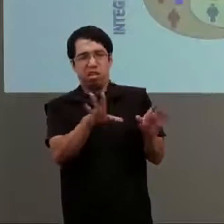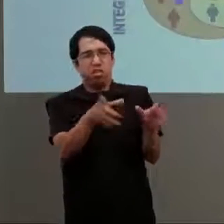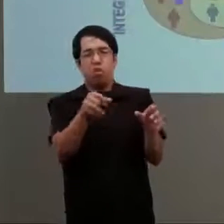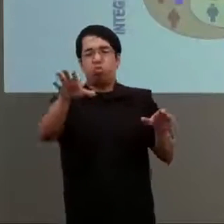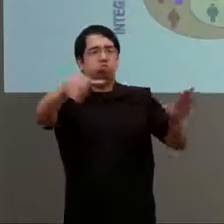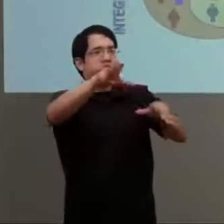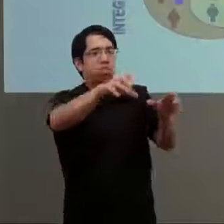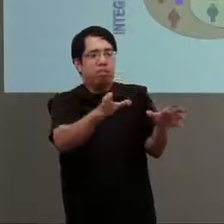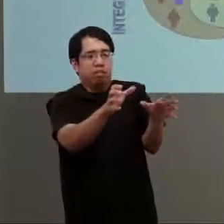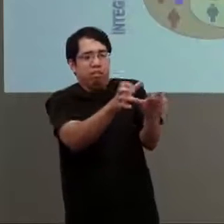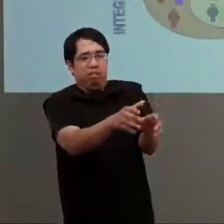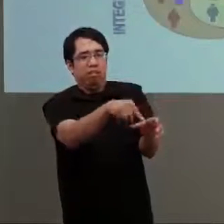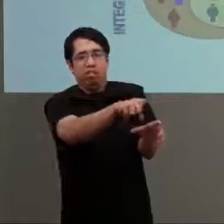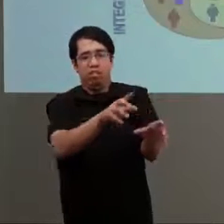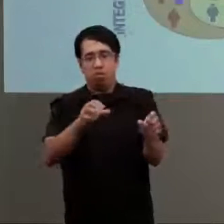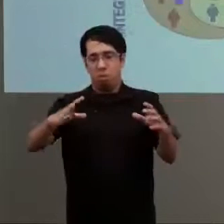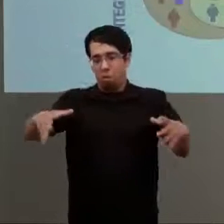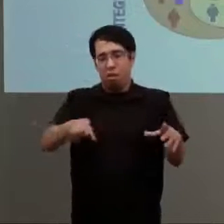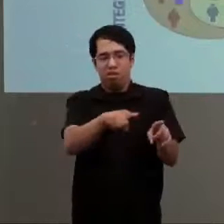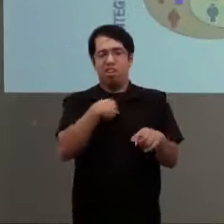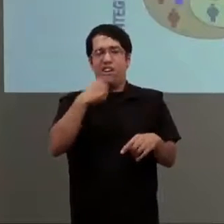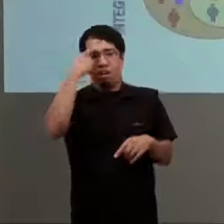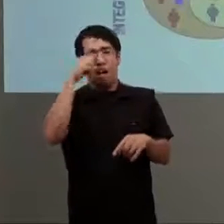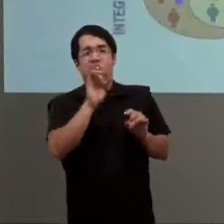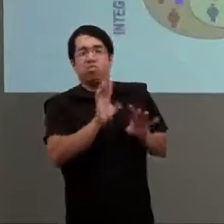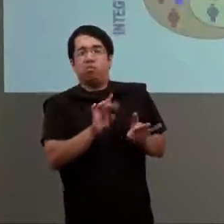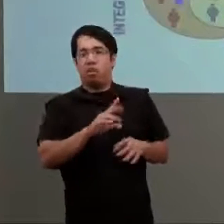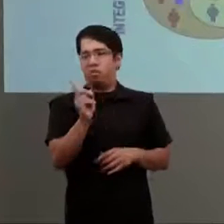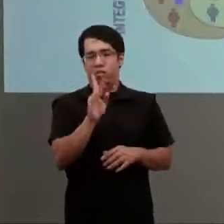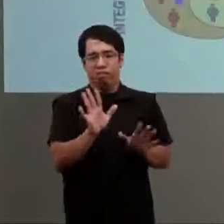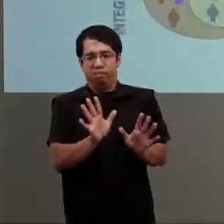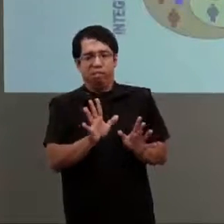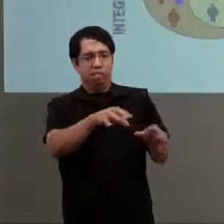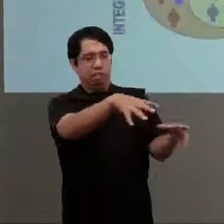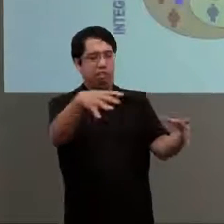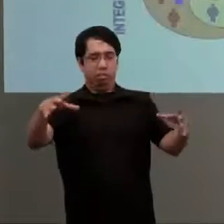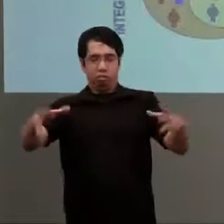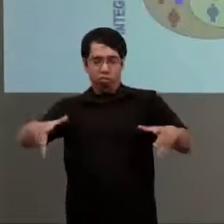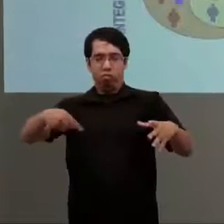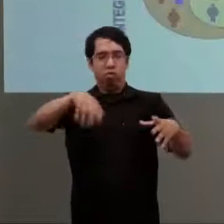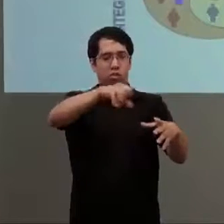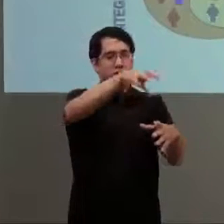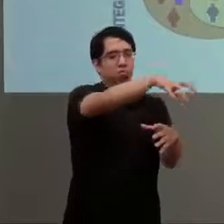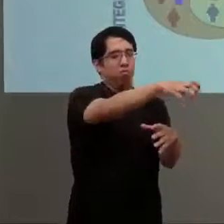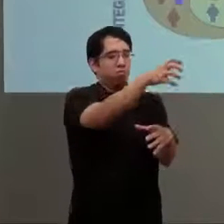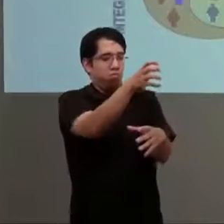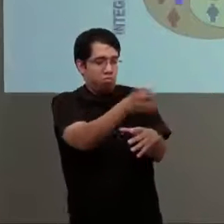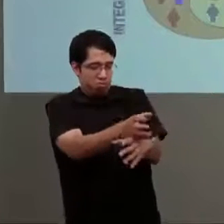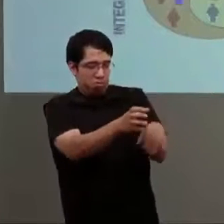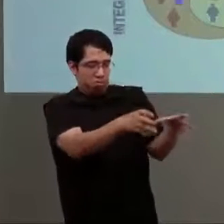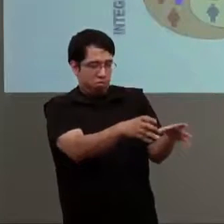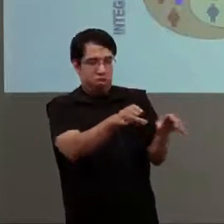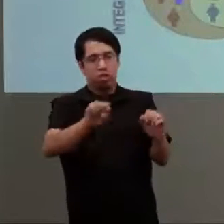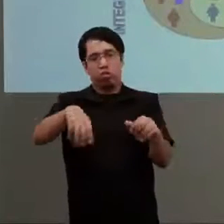todos juntos, porque no son, entre comillas, normales. Entonces, se crean los servicios separados del